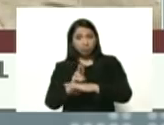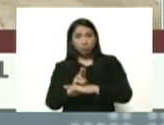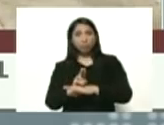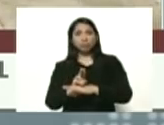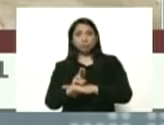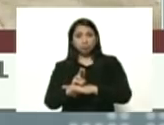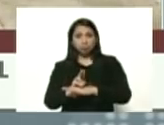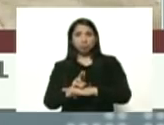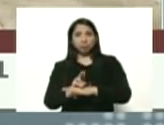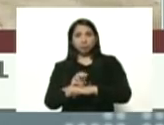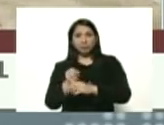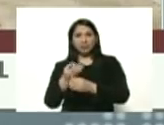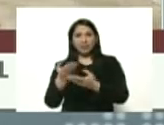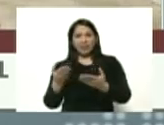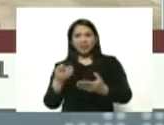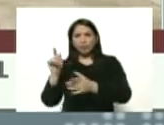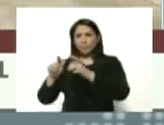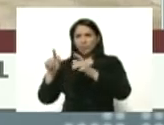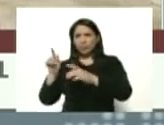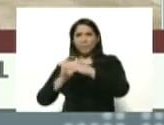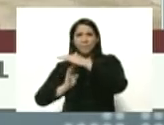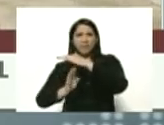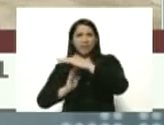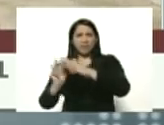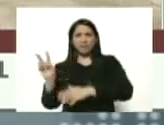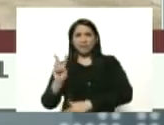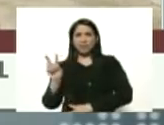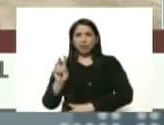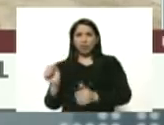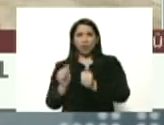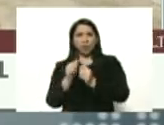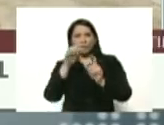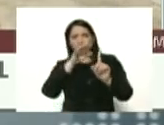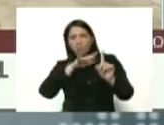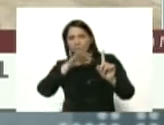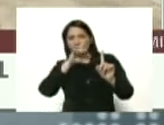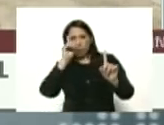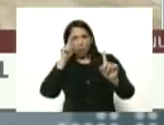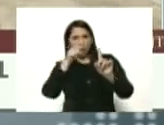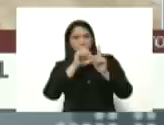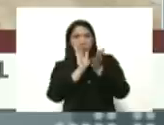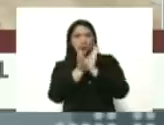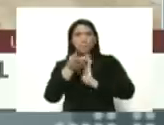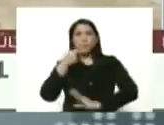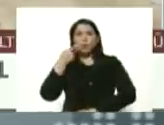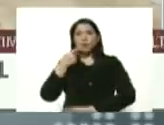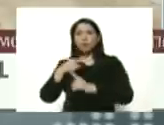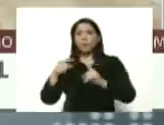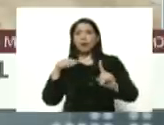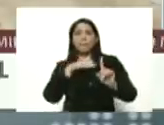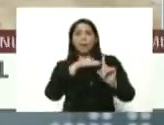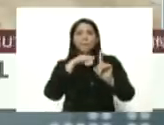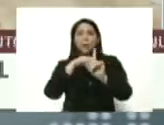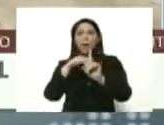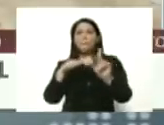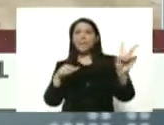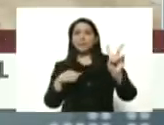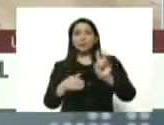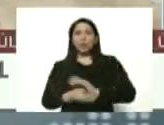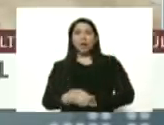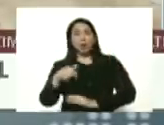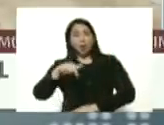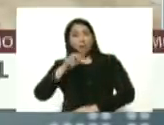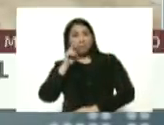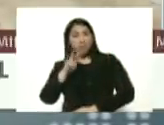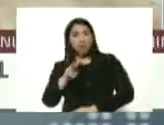estos compatriotas estos migrantes con perversos objetivos geopolíticos para agredir a Venezuela y hoy